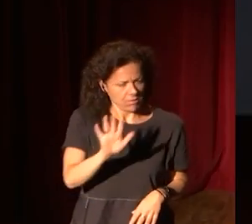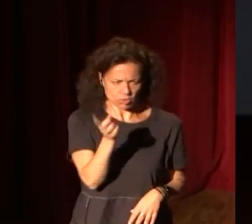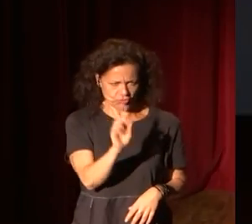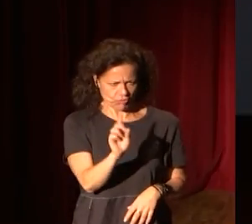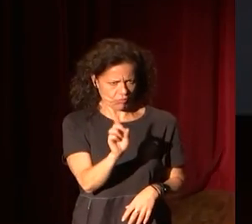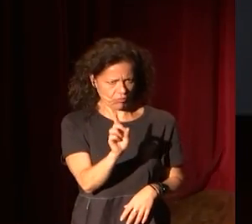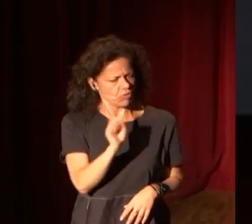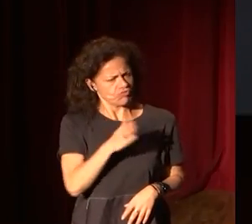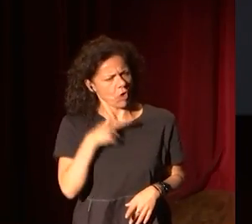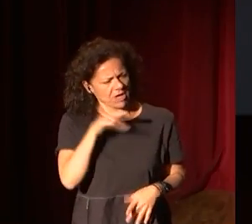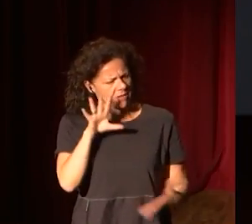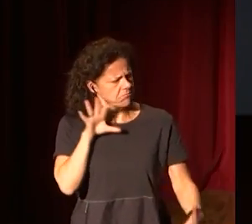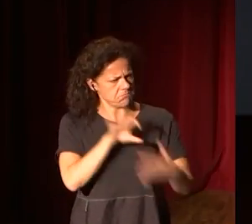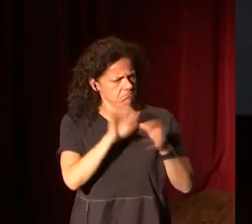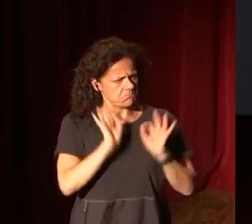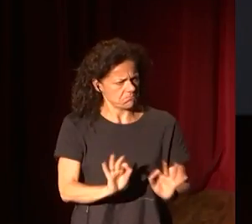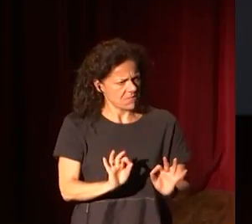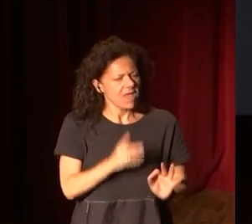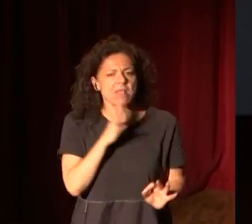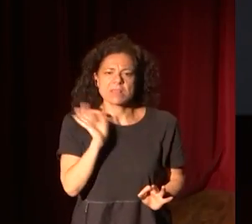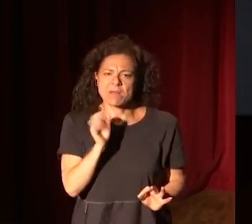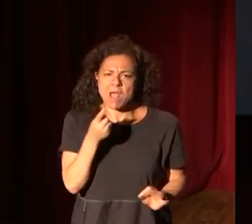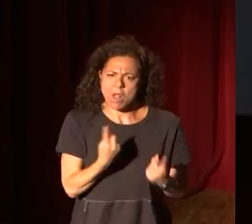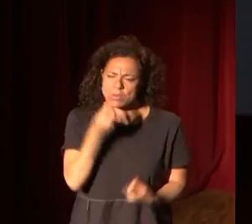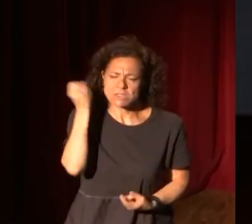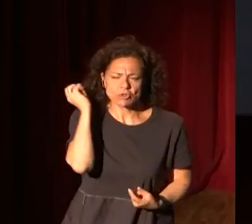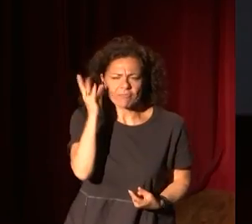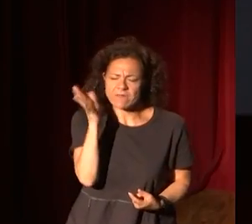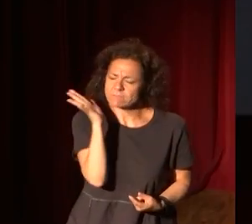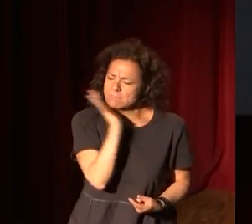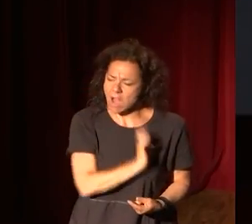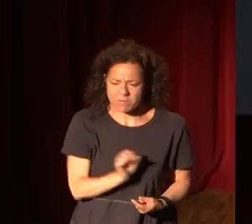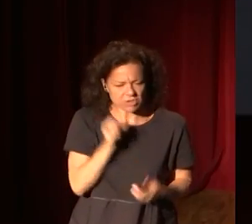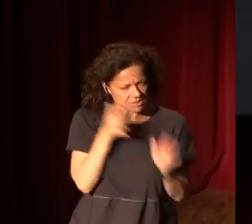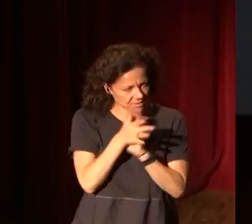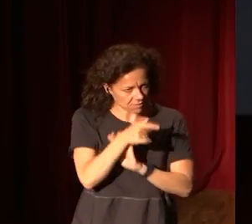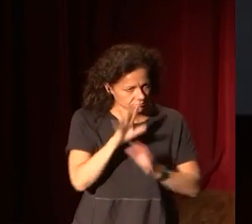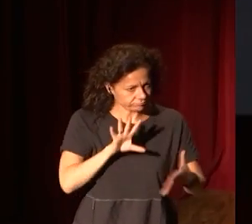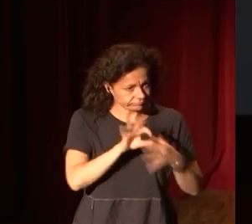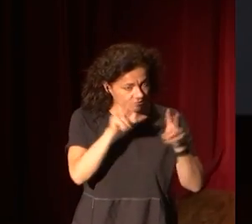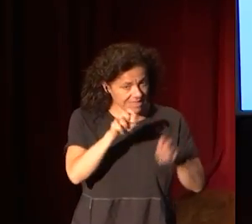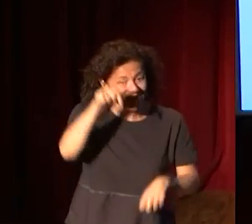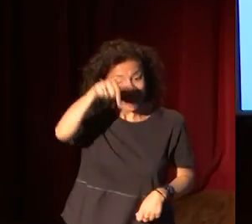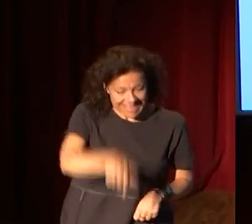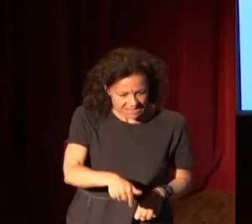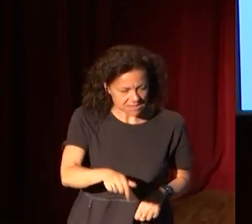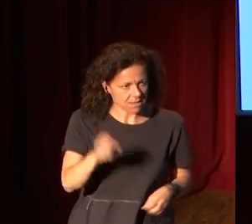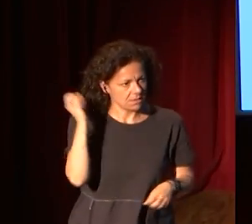no lo es. No quiere serlo. De verdad, hay magníficas conferencias contando esto. Esta conferencia